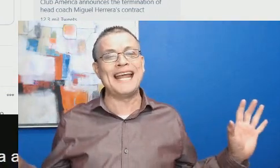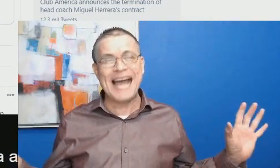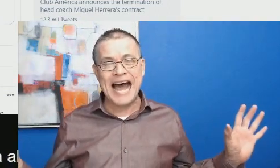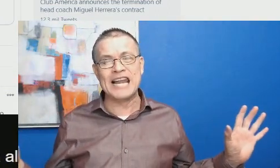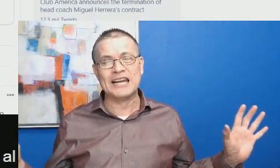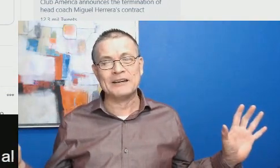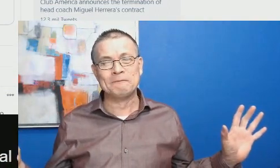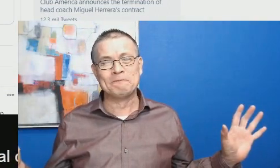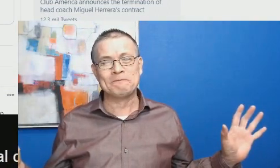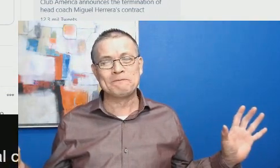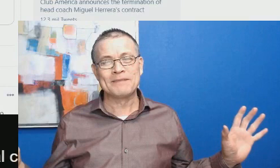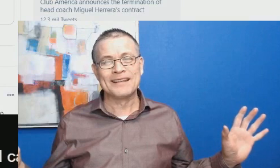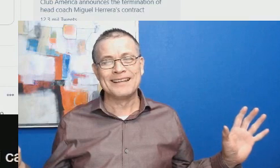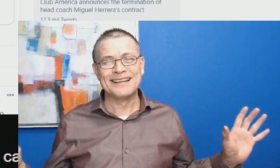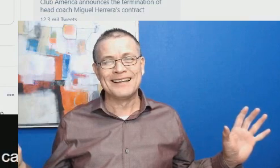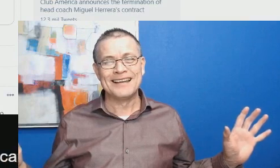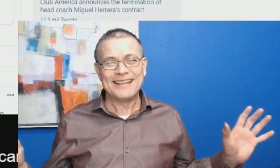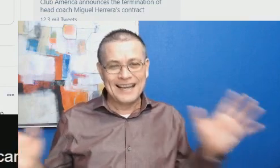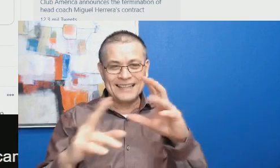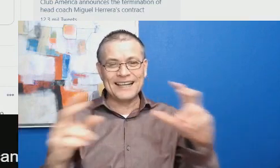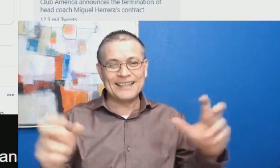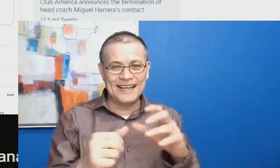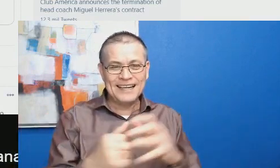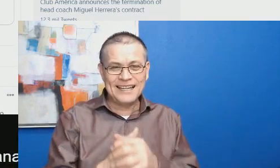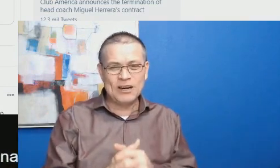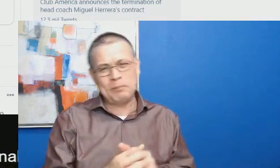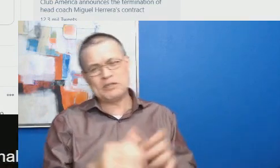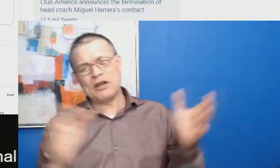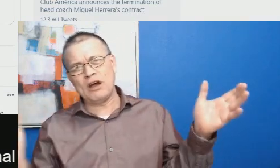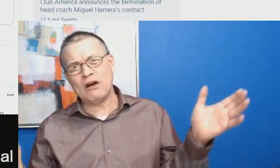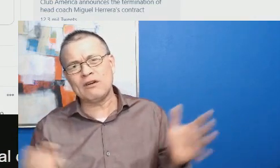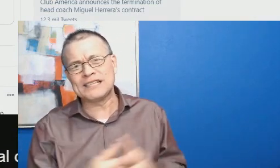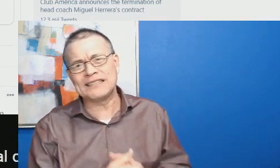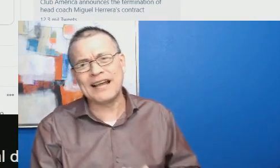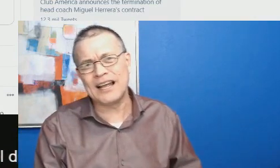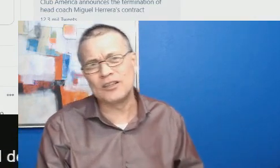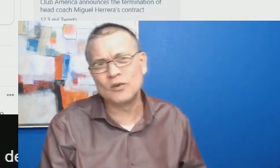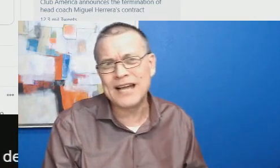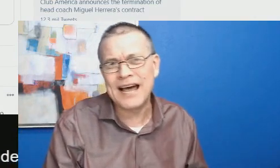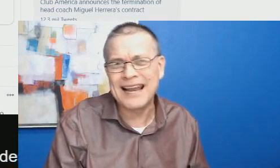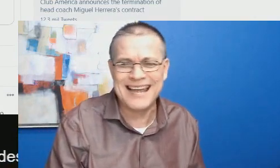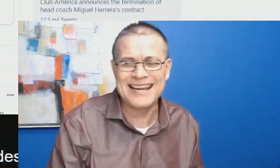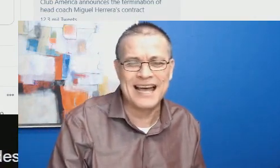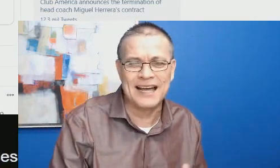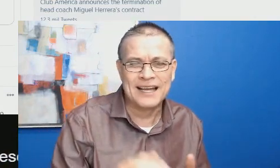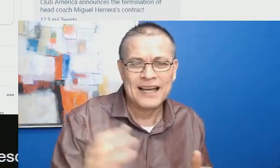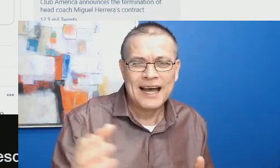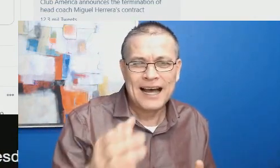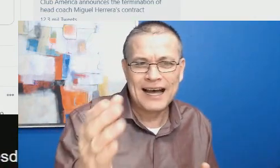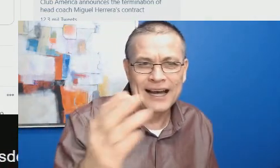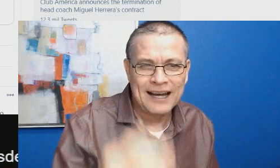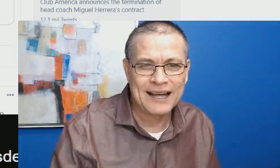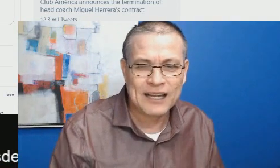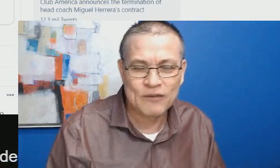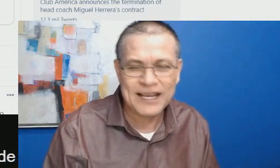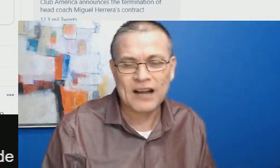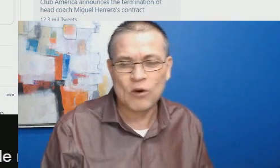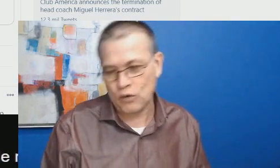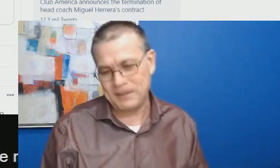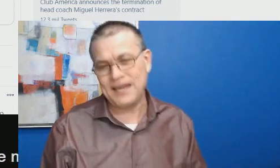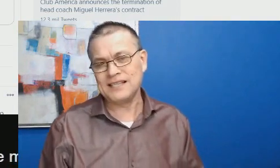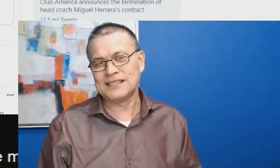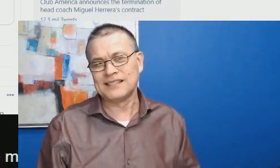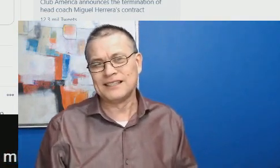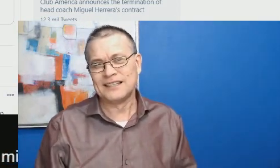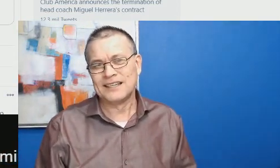yo no soy leal. ¿Dan a entender que López Obrador le está dando una lana a Delfina